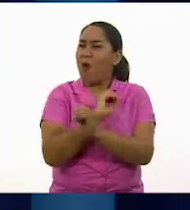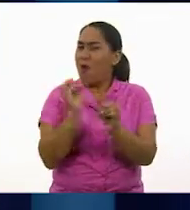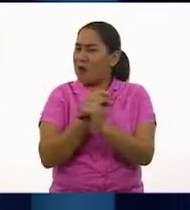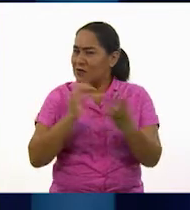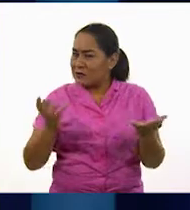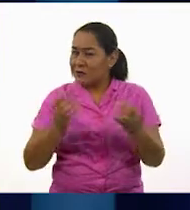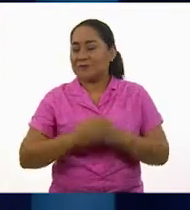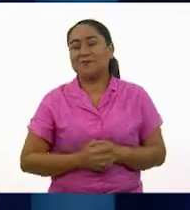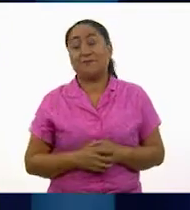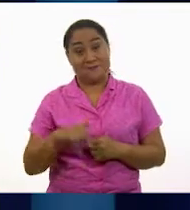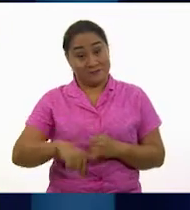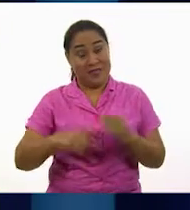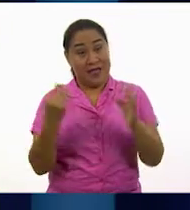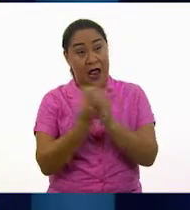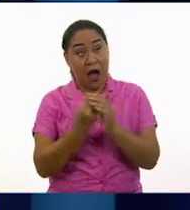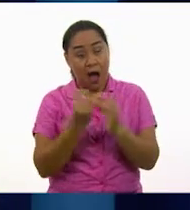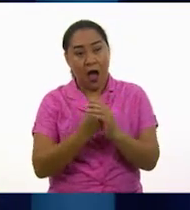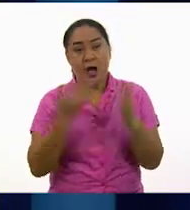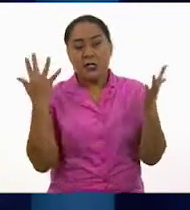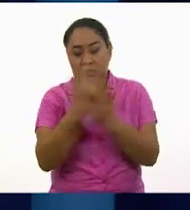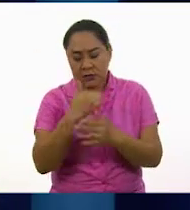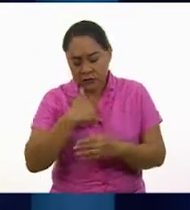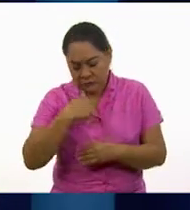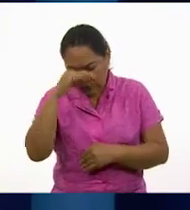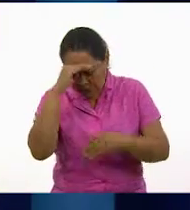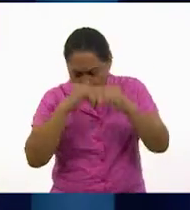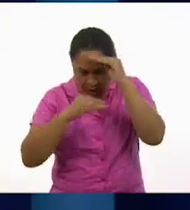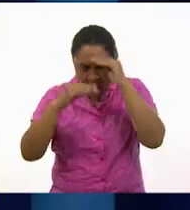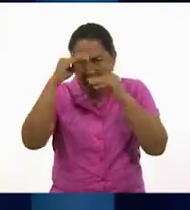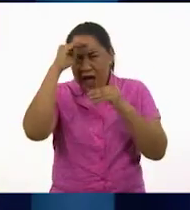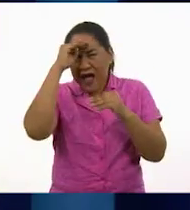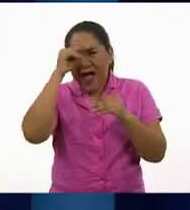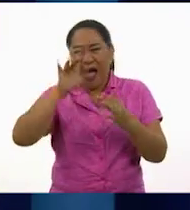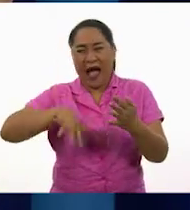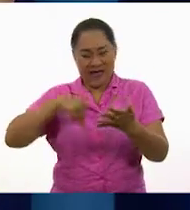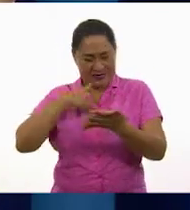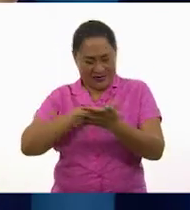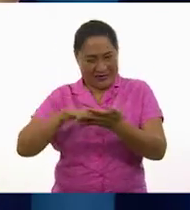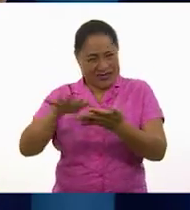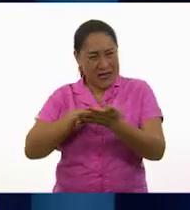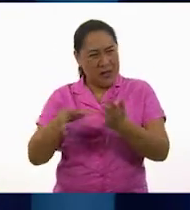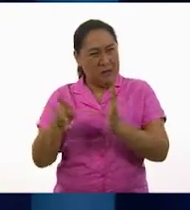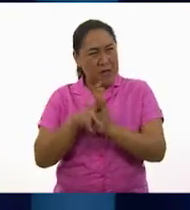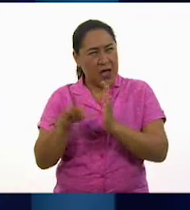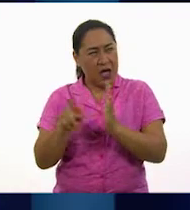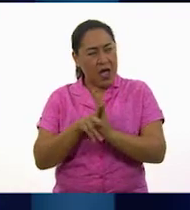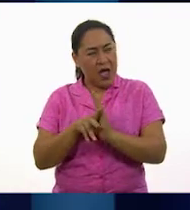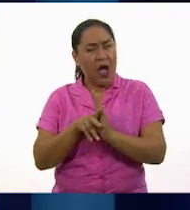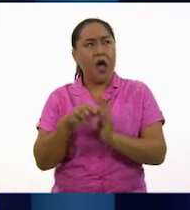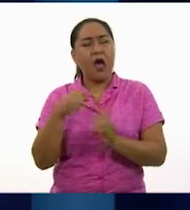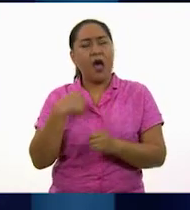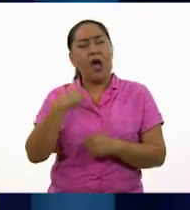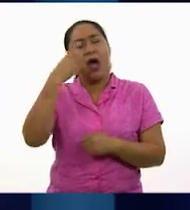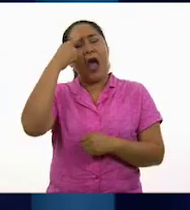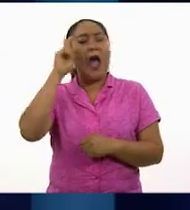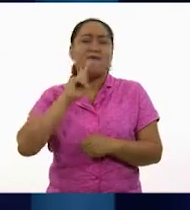La clase de hoy me ha dejado pensando no solo en la nota que leí en el periódico. Me dio curiosidad de investigar más sobre el